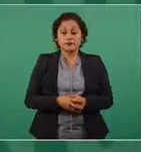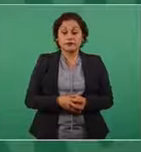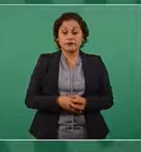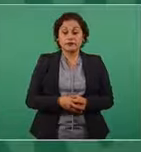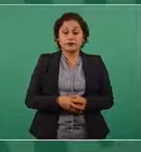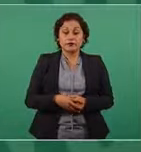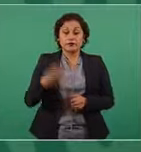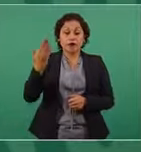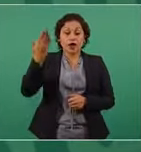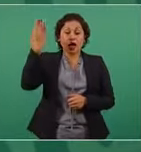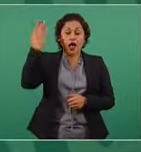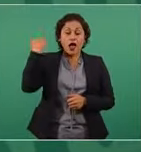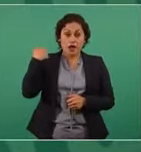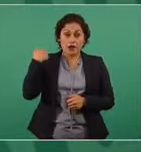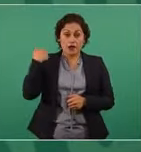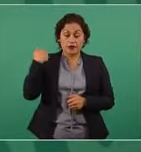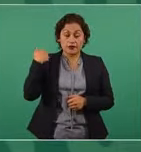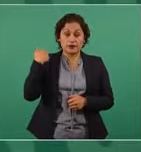crear un ambiente